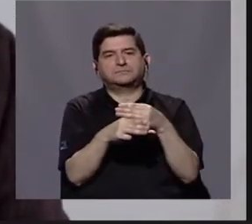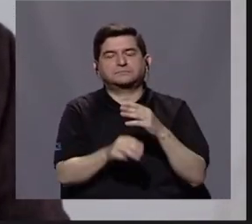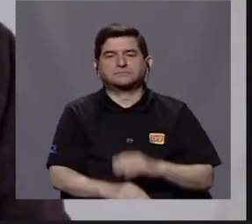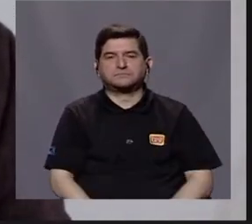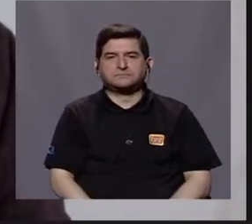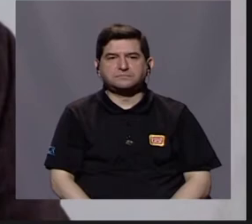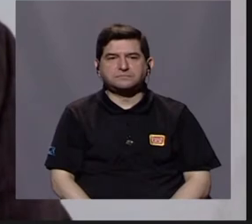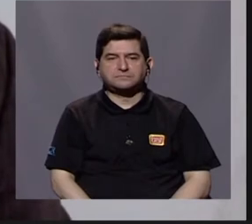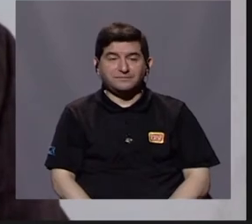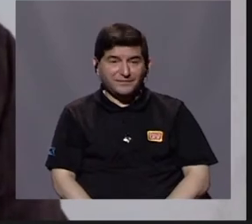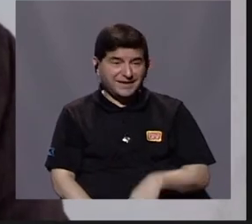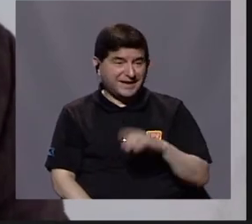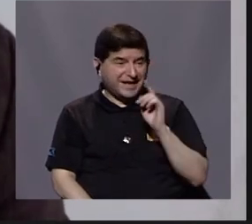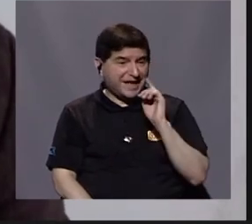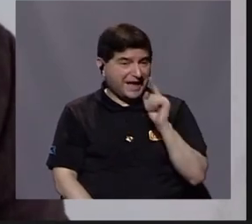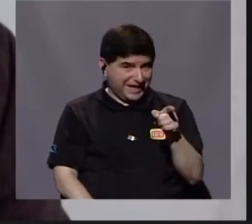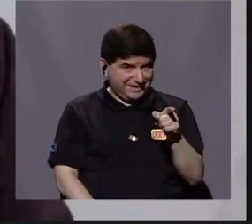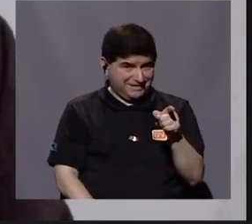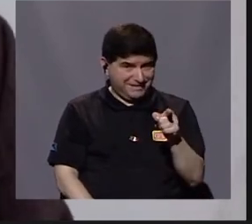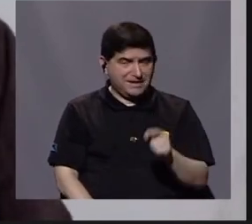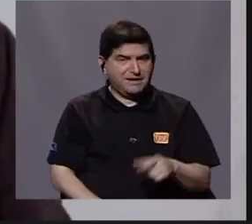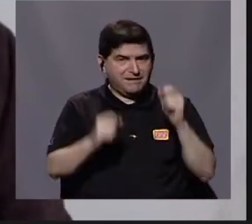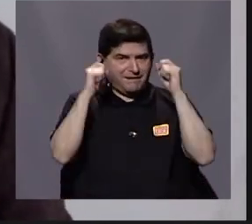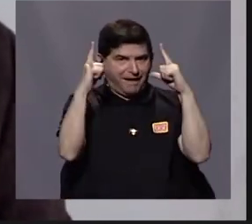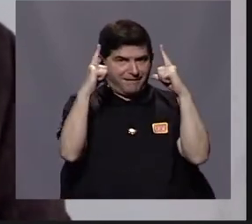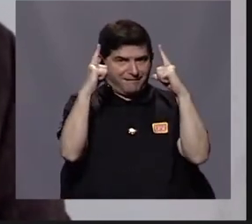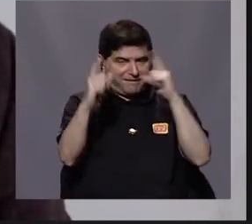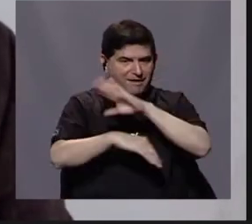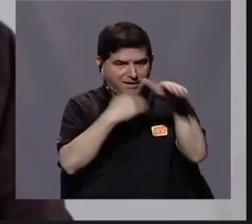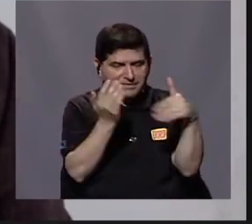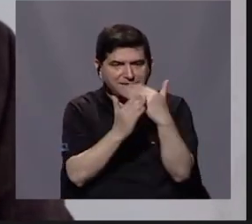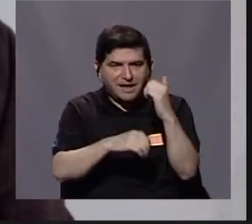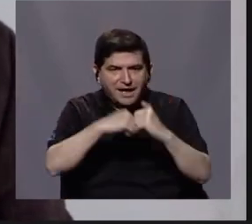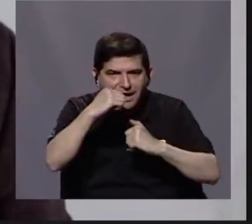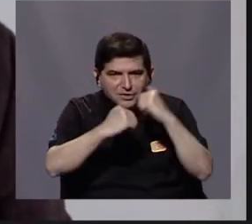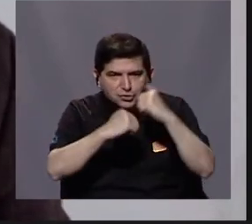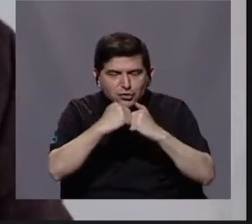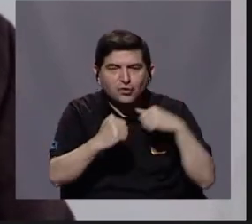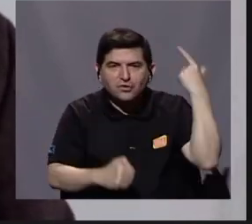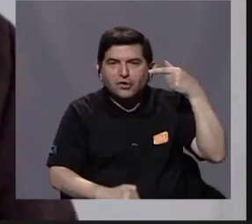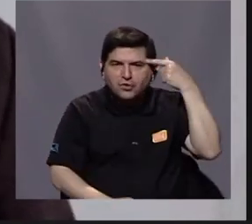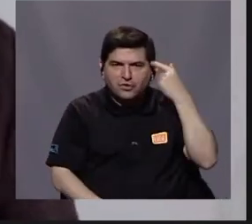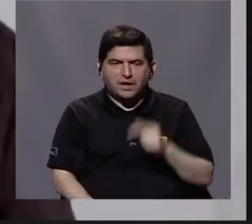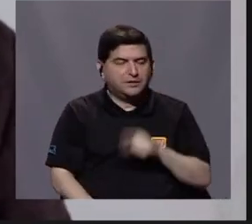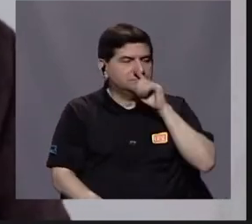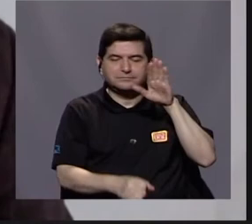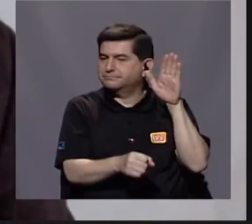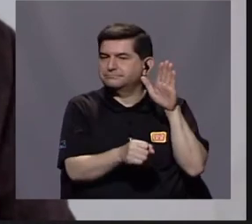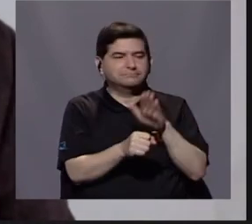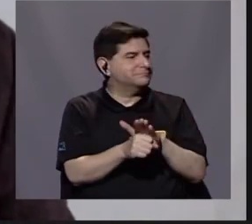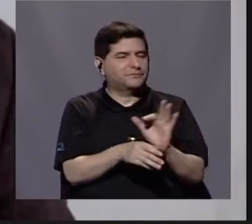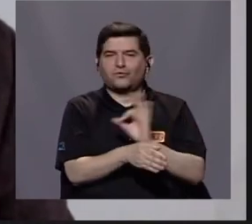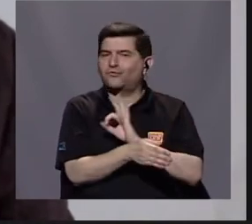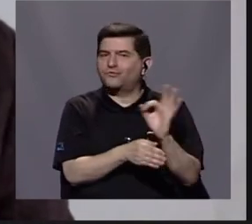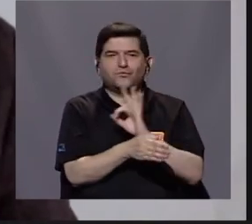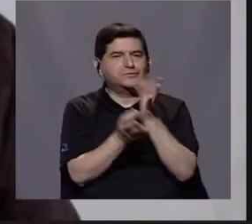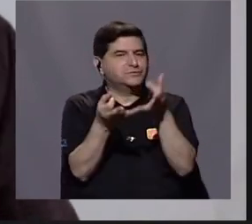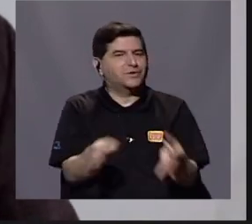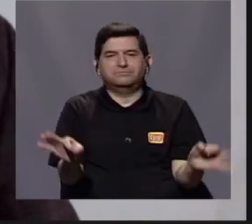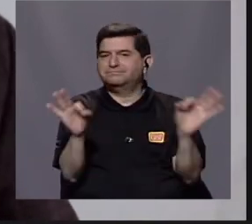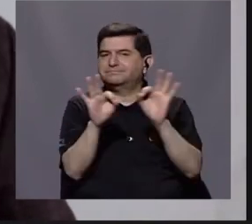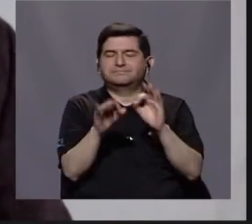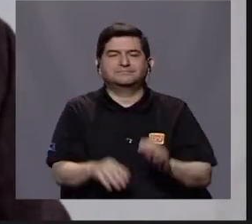Es decir, allí algo que debe alertar a todas las estructuras de ese Estado es que no está cumpliendo con la función sustantiva.